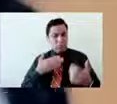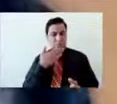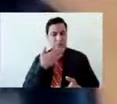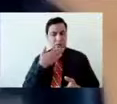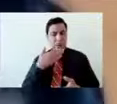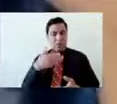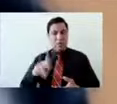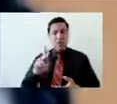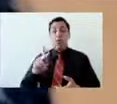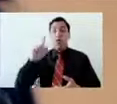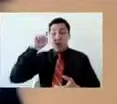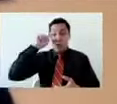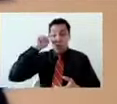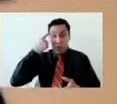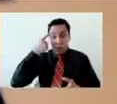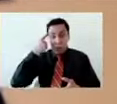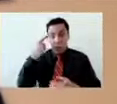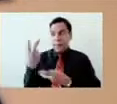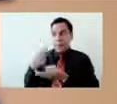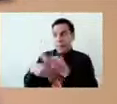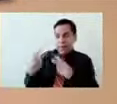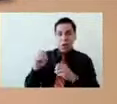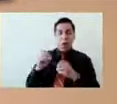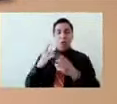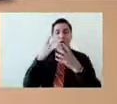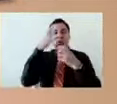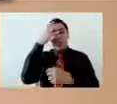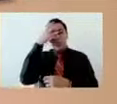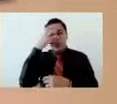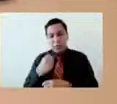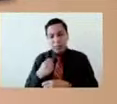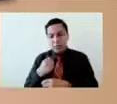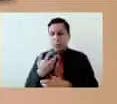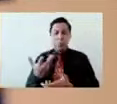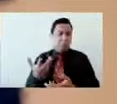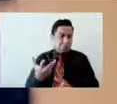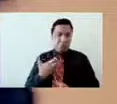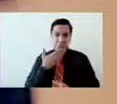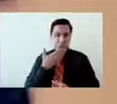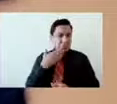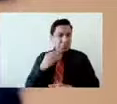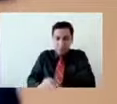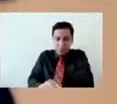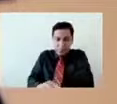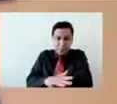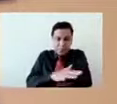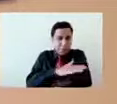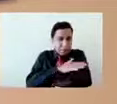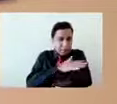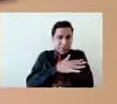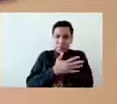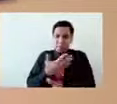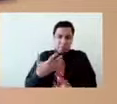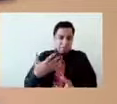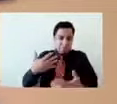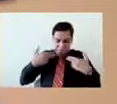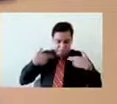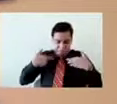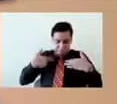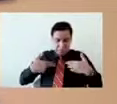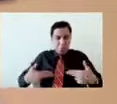aprender a enojarnos y si disfrutamos, aprender a hacerlo también. Y obviamente, pues, generar un proceso de escucha activa, ¿no?